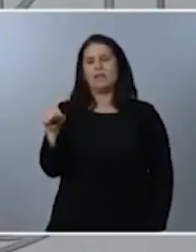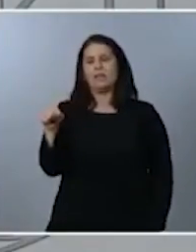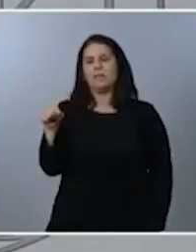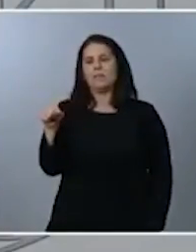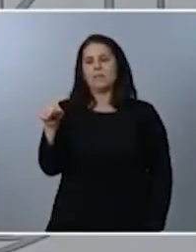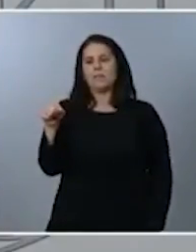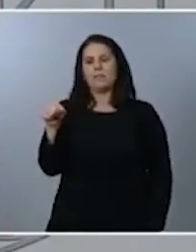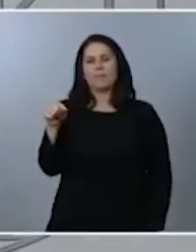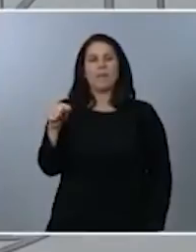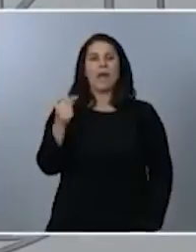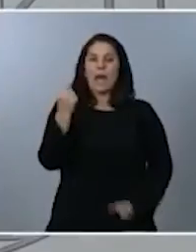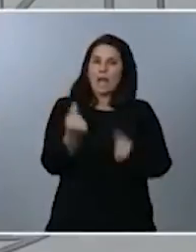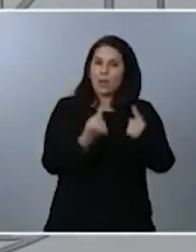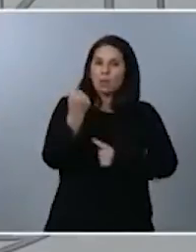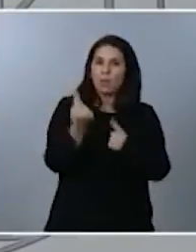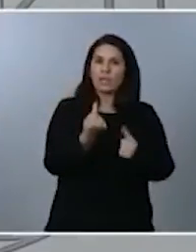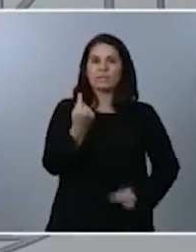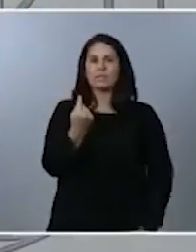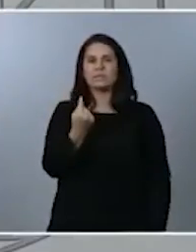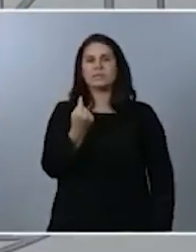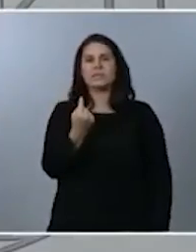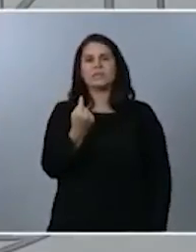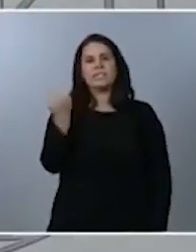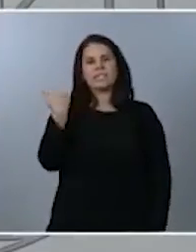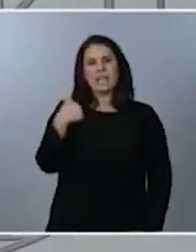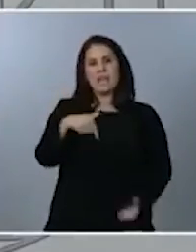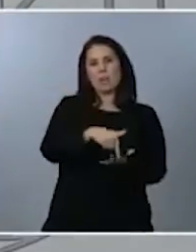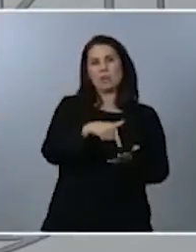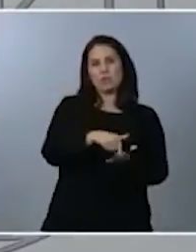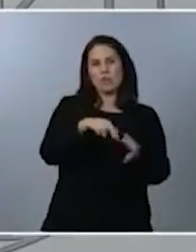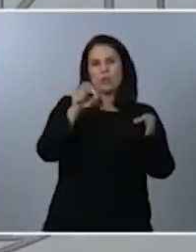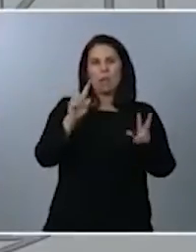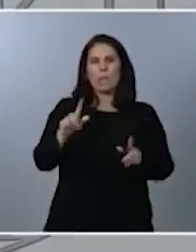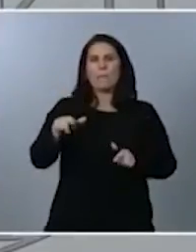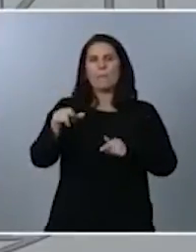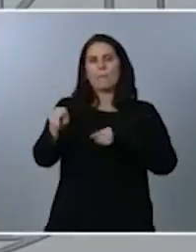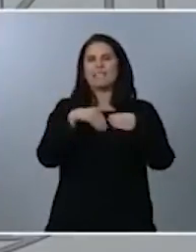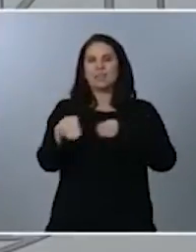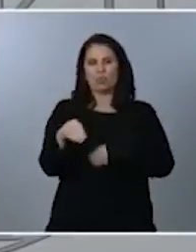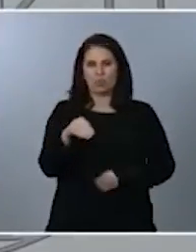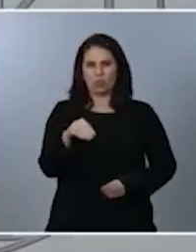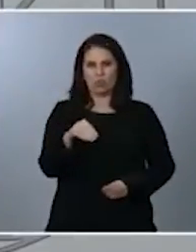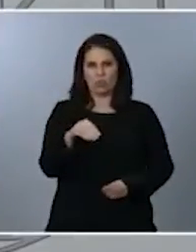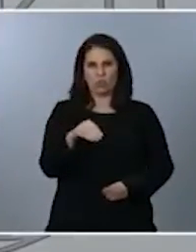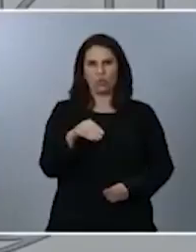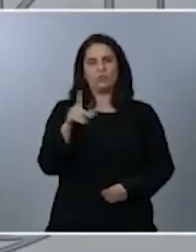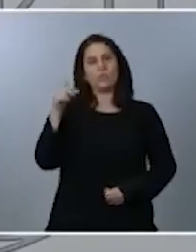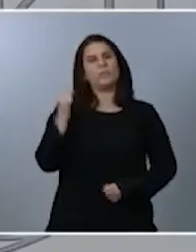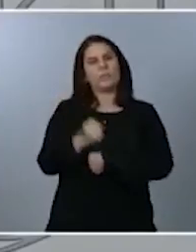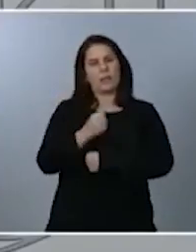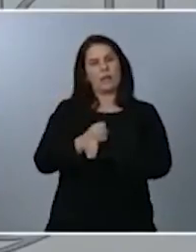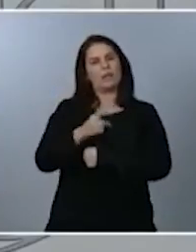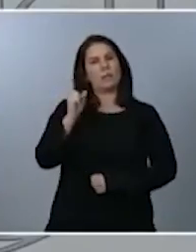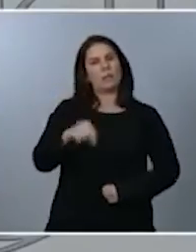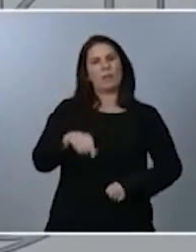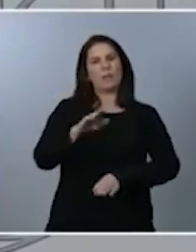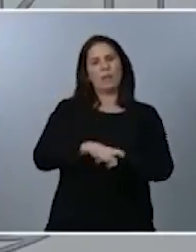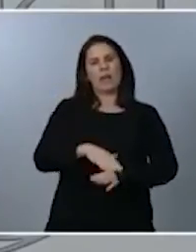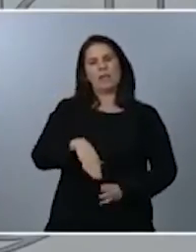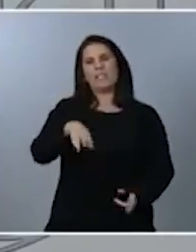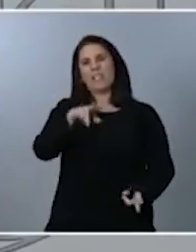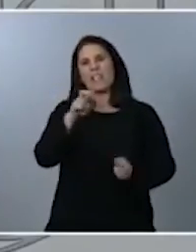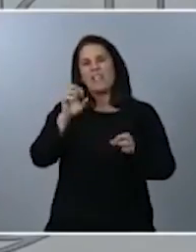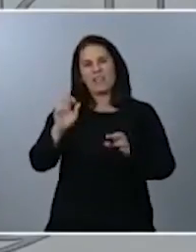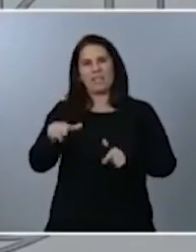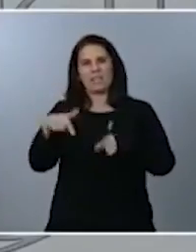impuesto sobre plástico y que estamos trabajando también para la incorporación de la fiscalidad sobre residuos. Es una